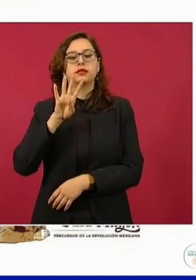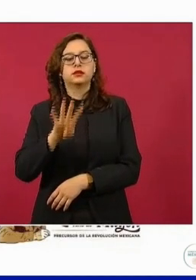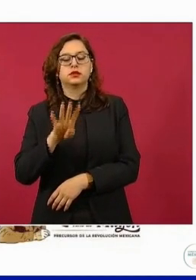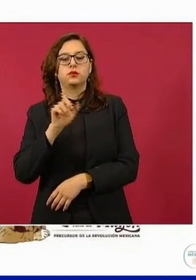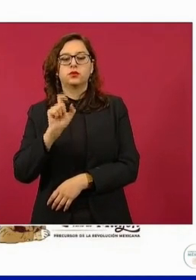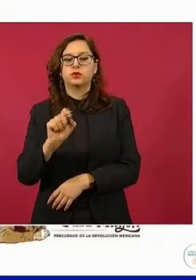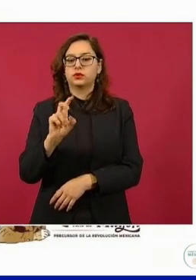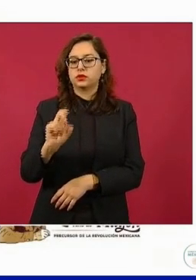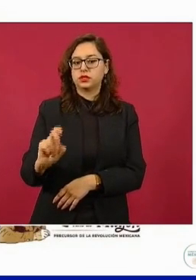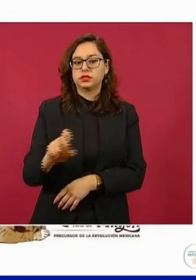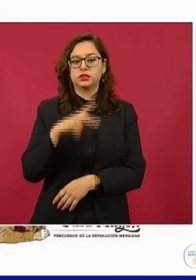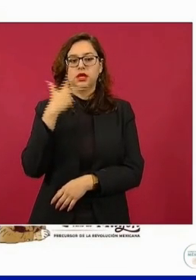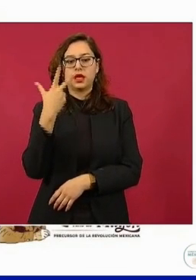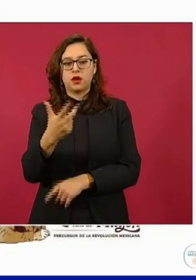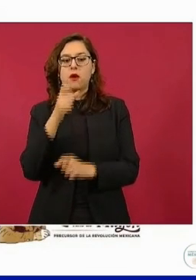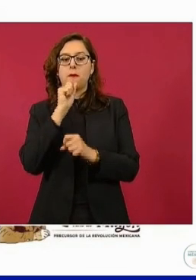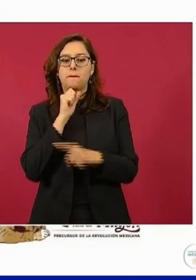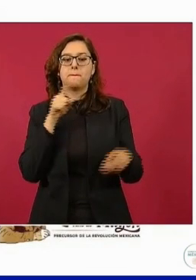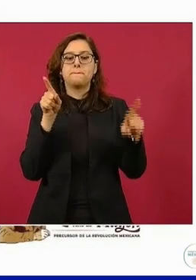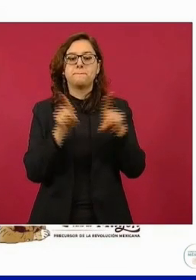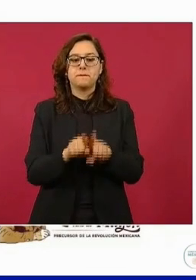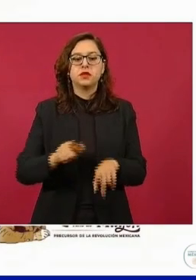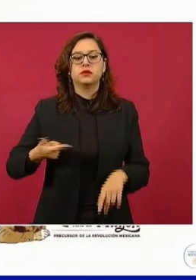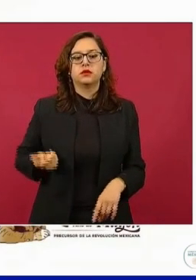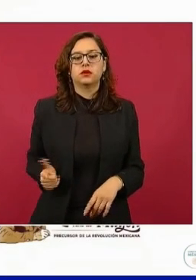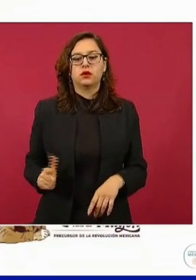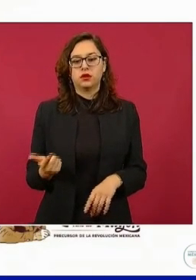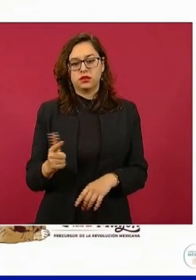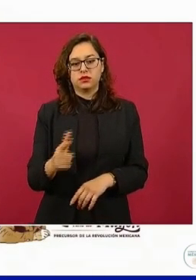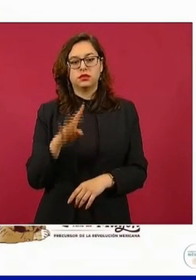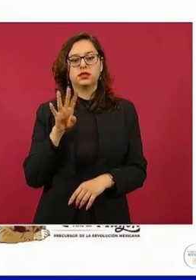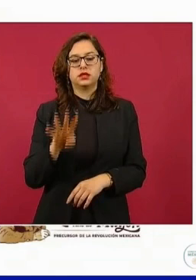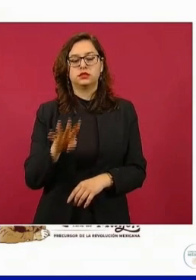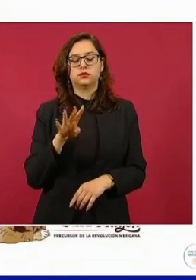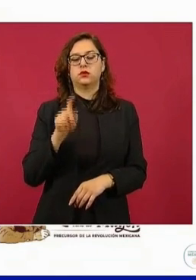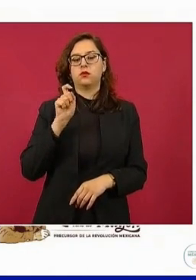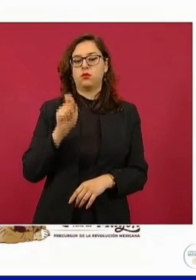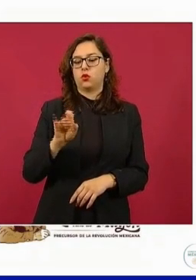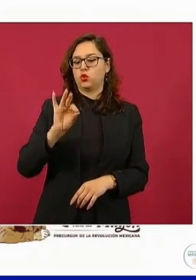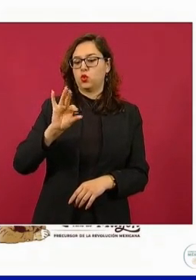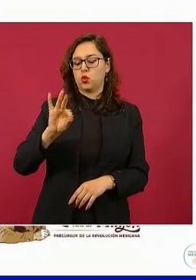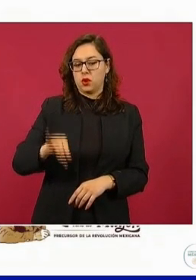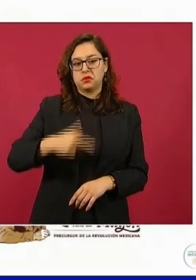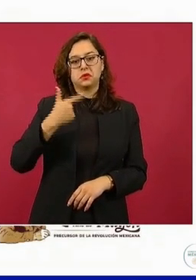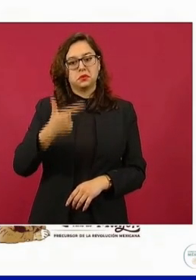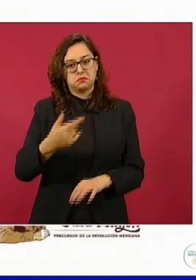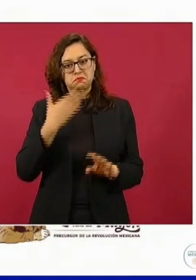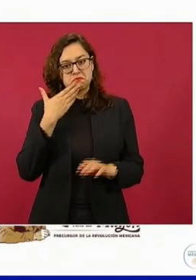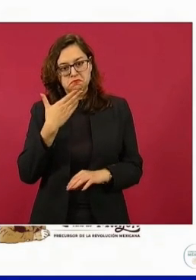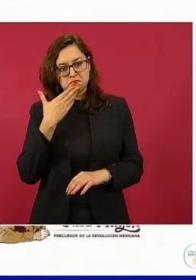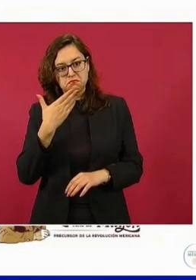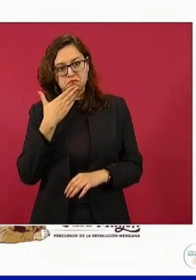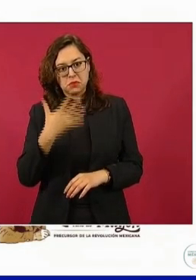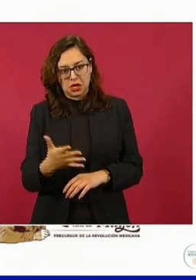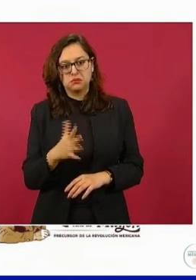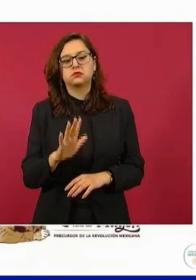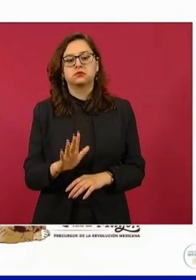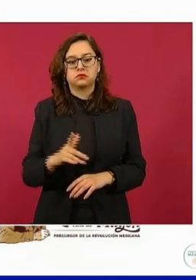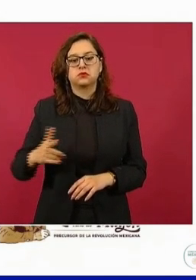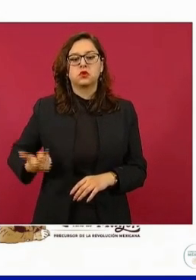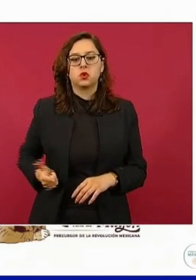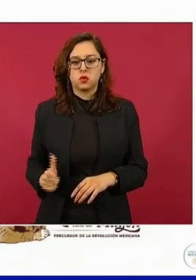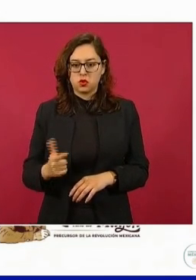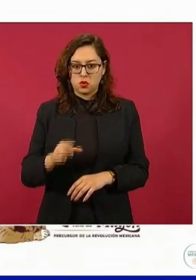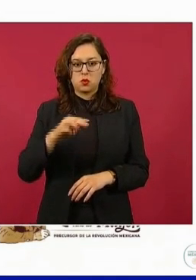móvil, pero en León, Guanajuato, a 19 pesos con 47 centavos, muy buenos precios en esa zona de